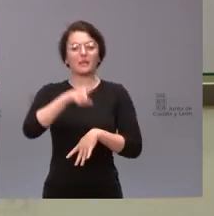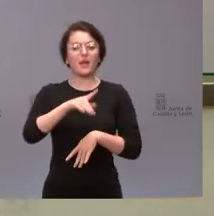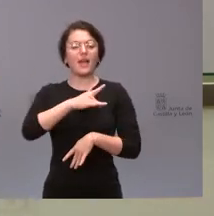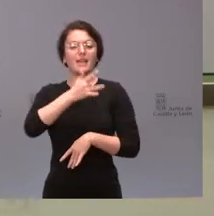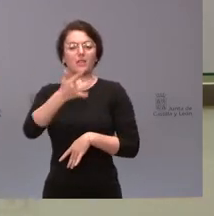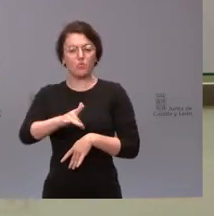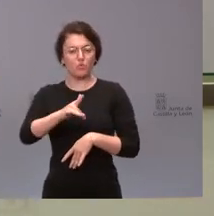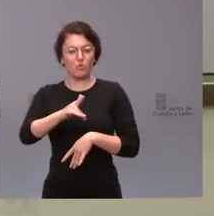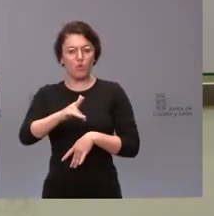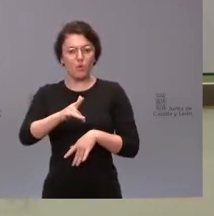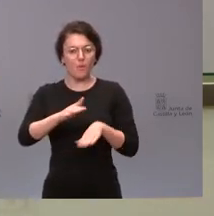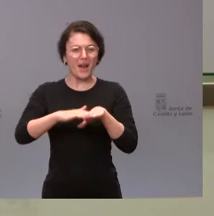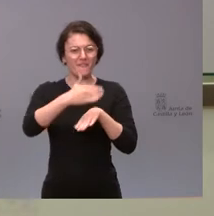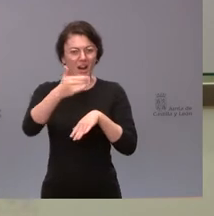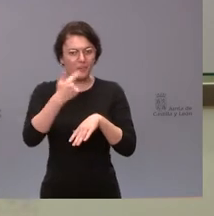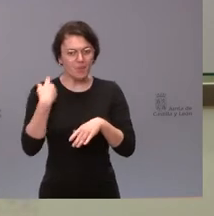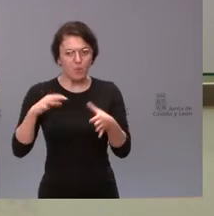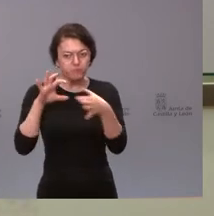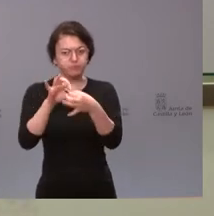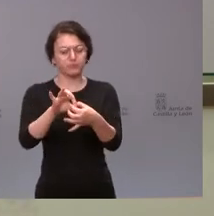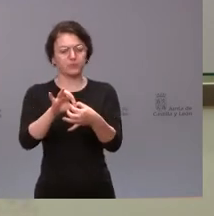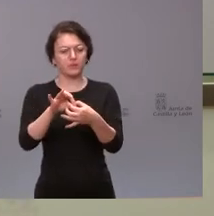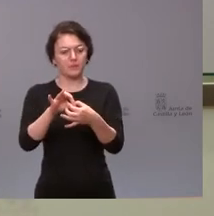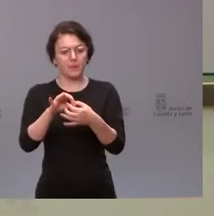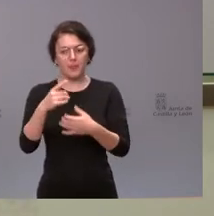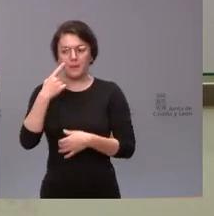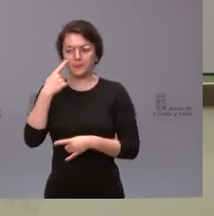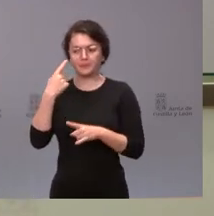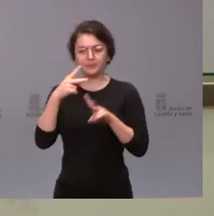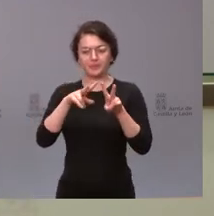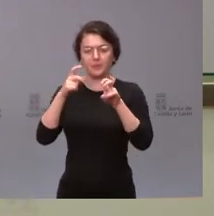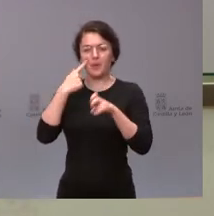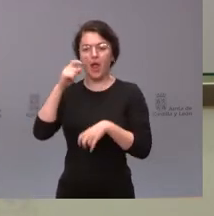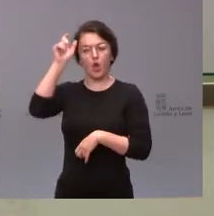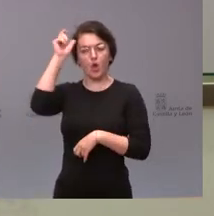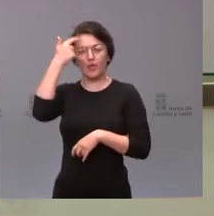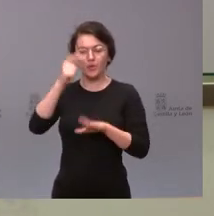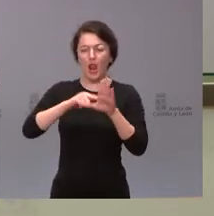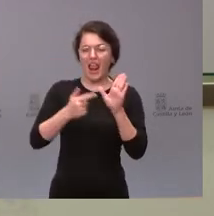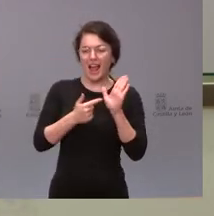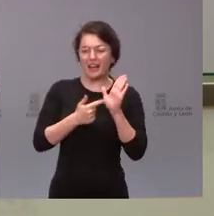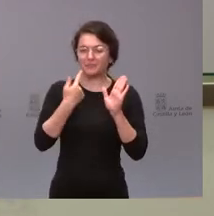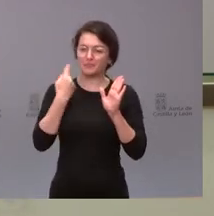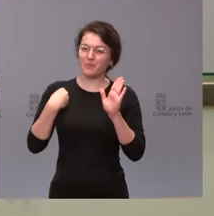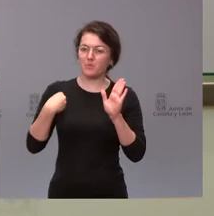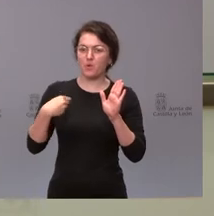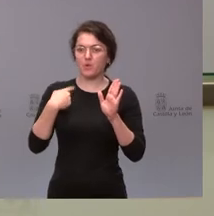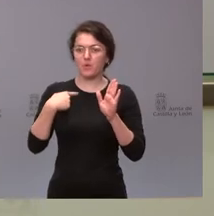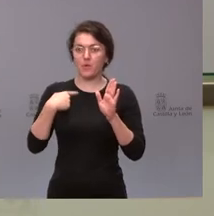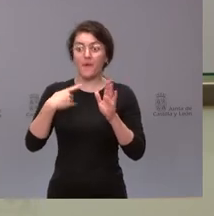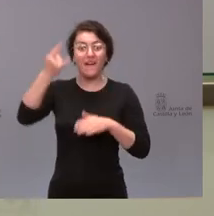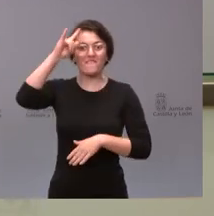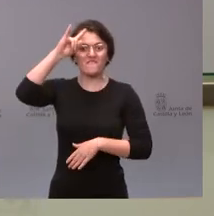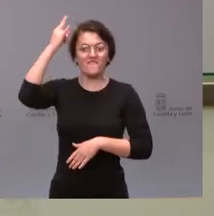vinculadas a ellos, tenía varias cuestiones. Concretamente, ¿en qué concepto legal se basan para paralizar el sacrificio de las vacas?